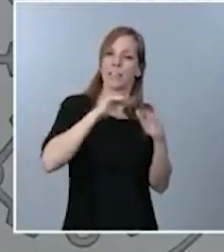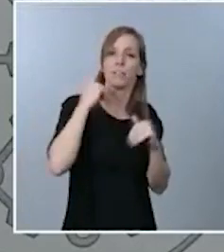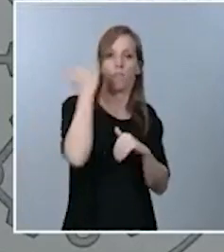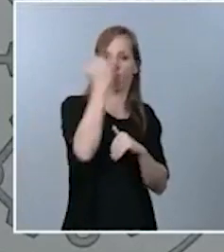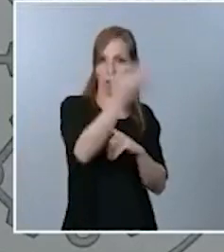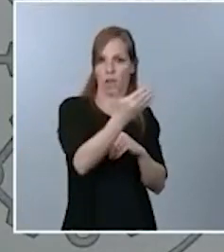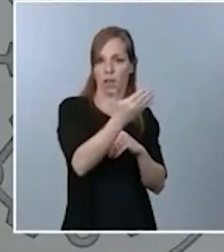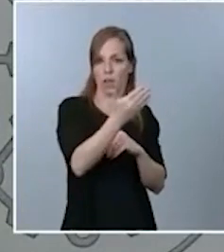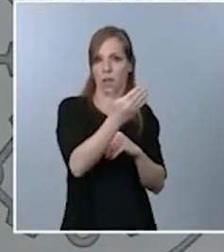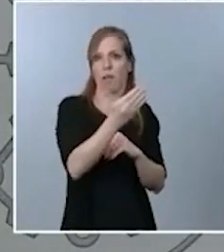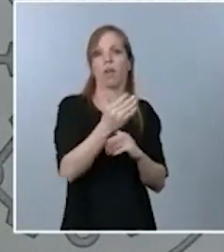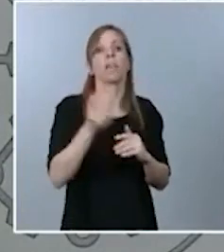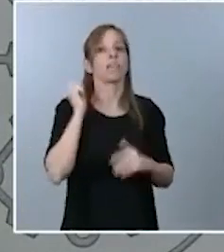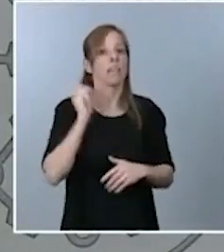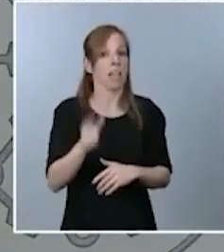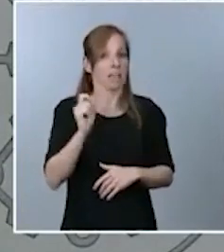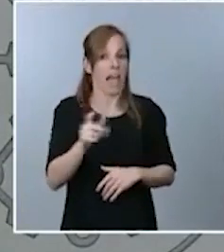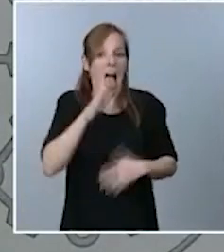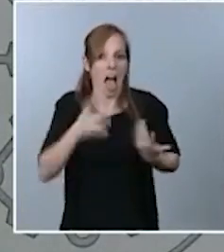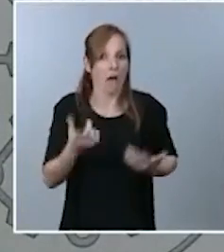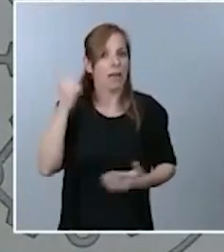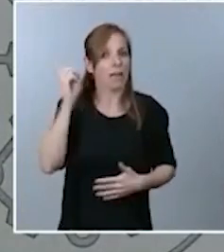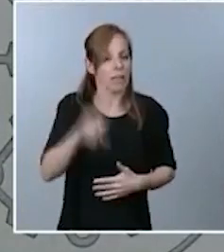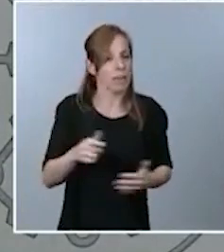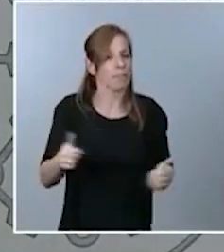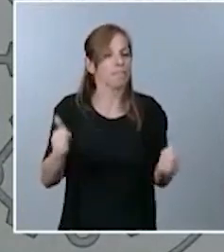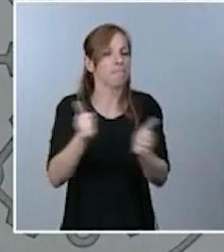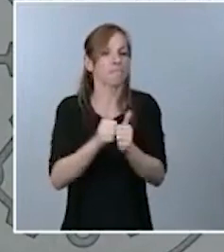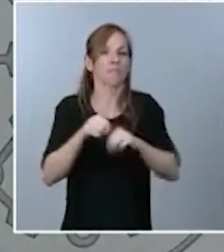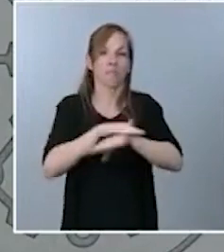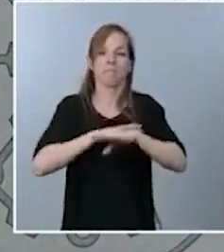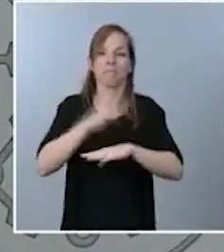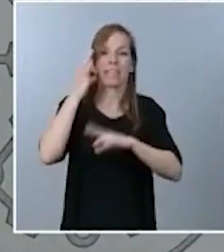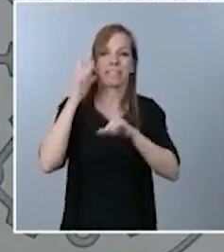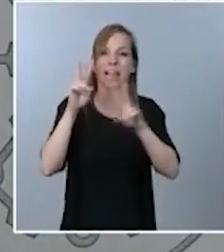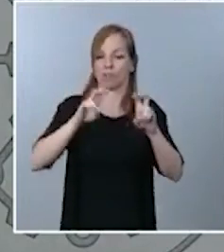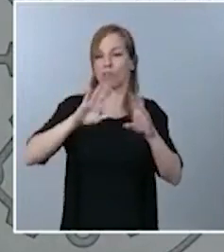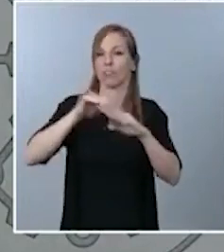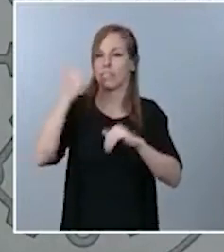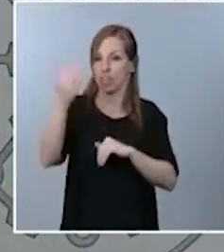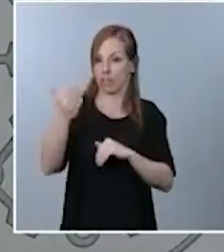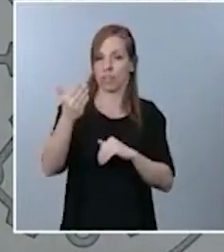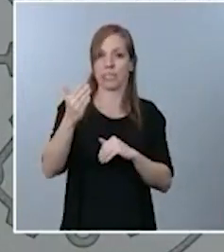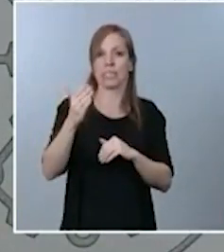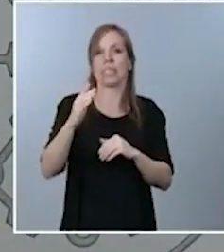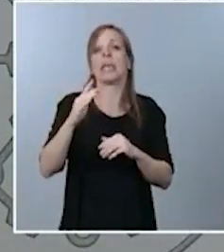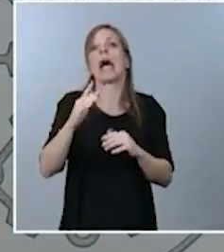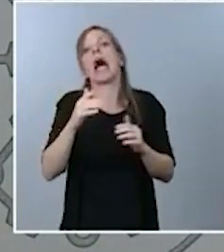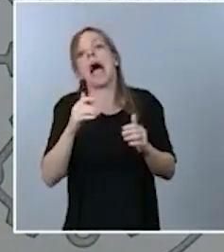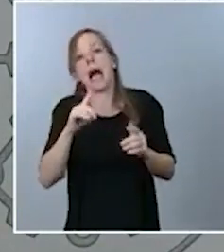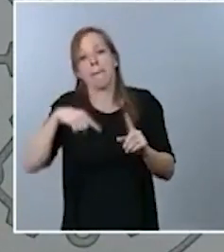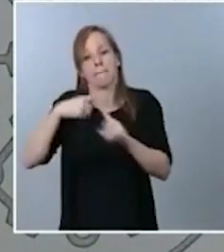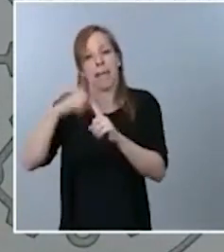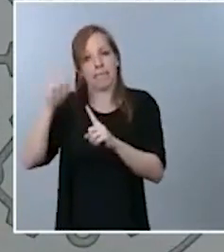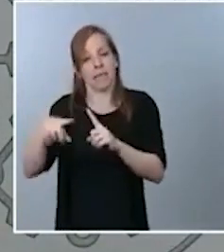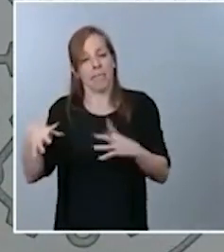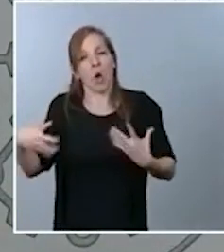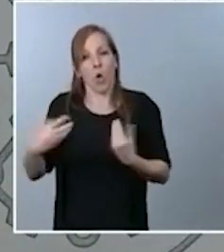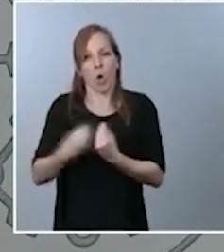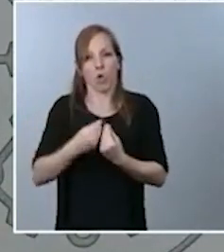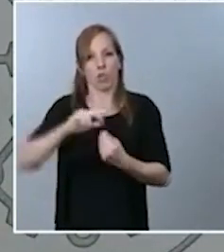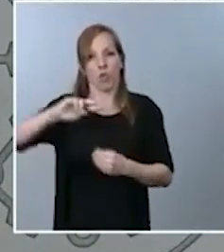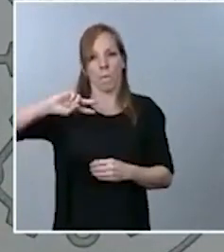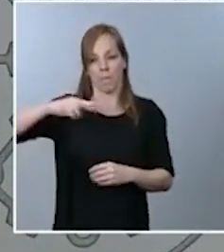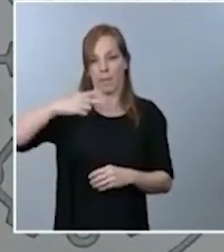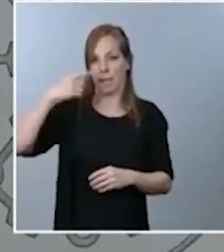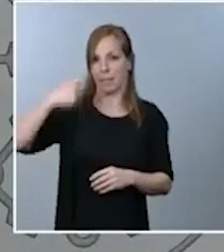en esta ocasión, protagonizado por la ministra de Asuntos Exteriores y, en esta ocasión, también por el vicepresidente segundo. Y,